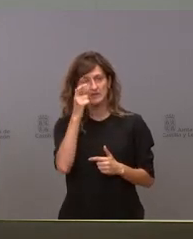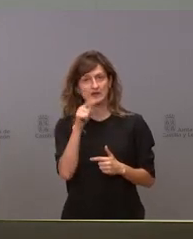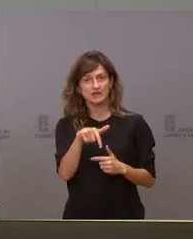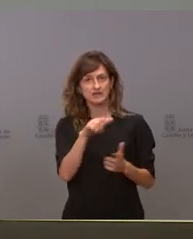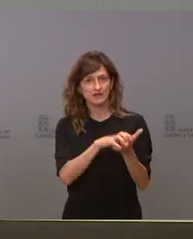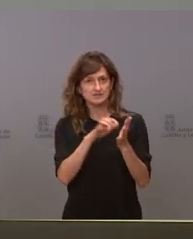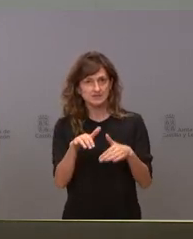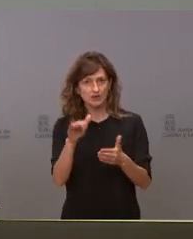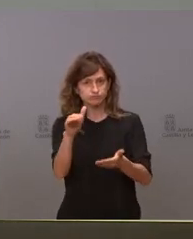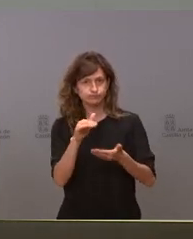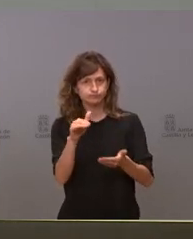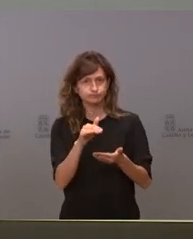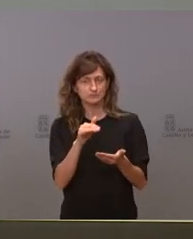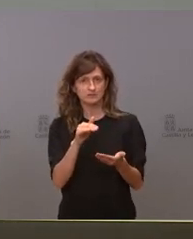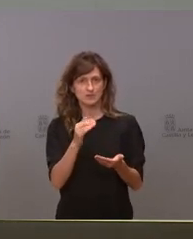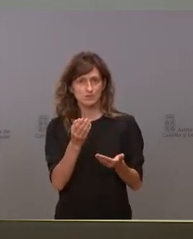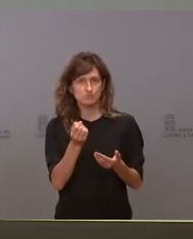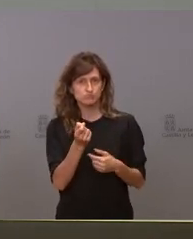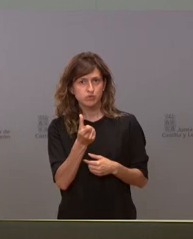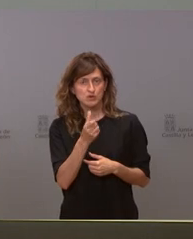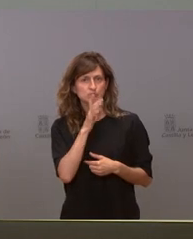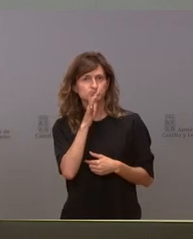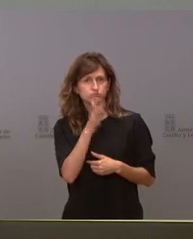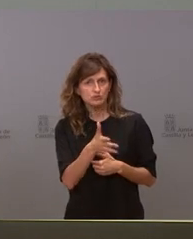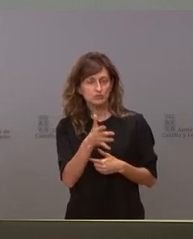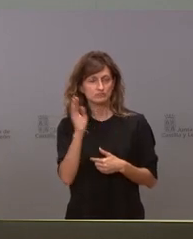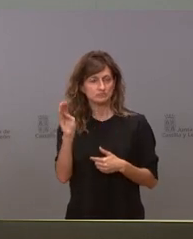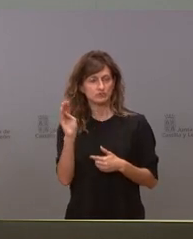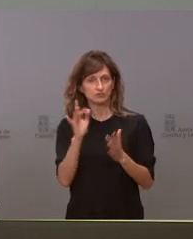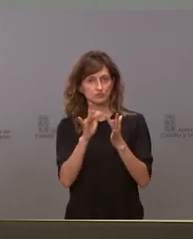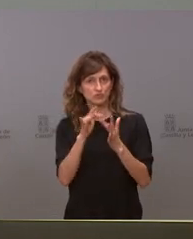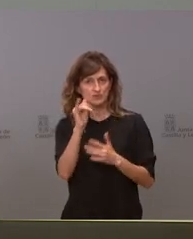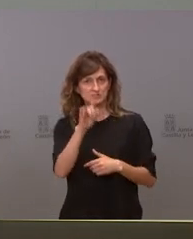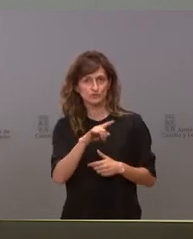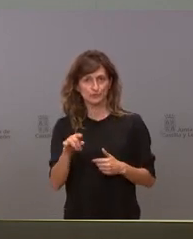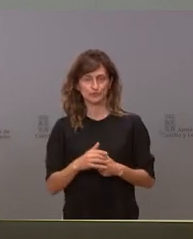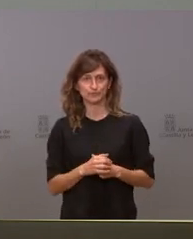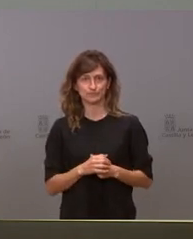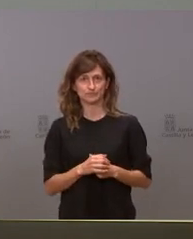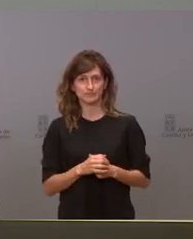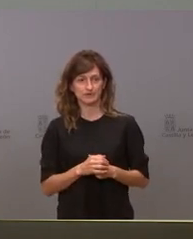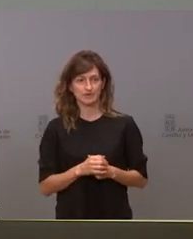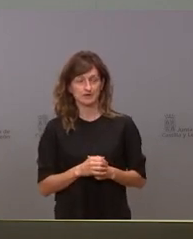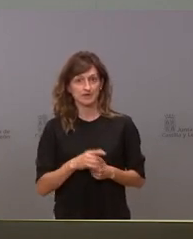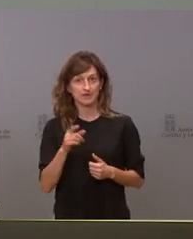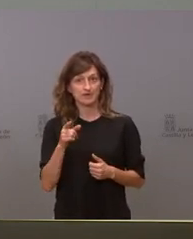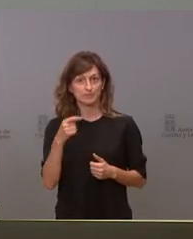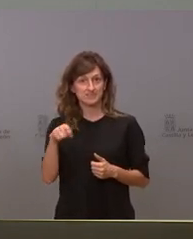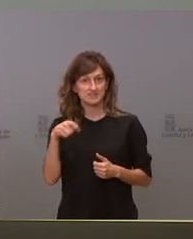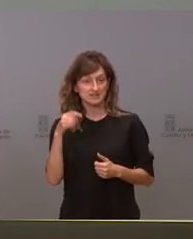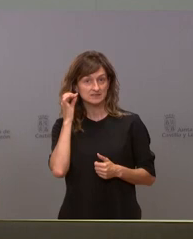nos están nos están enviando las vacunas que se deben enviar y qué opina de lo que ha dicho la